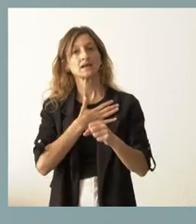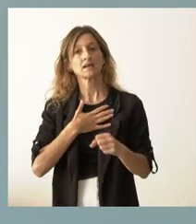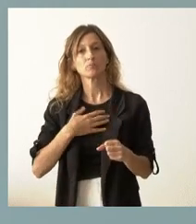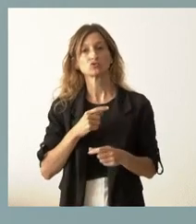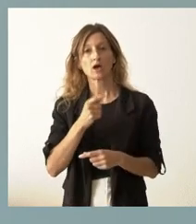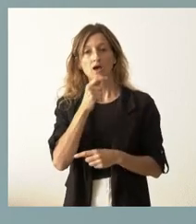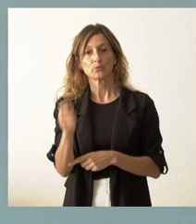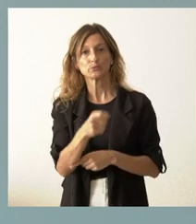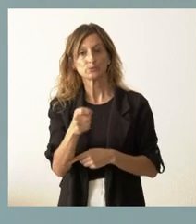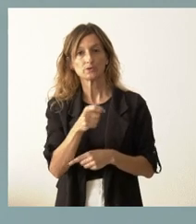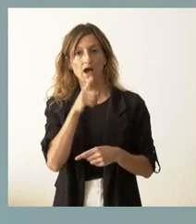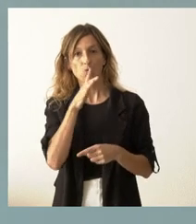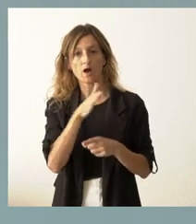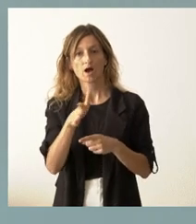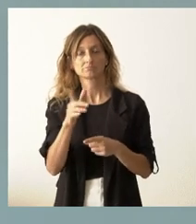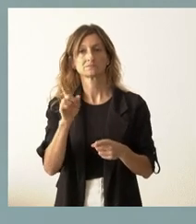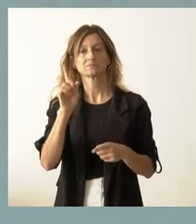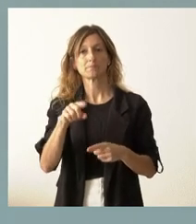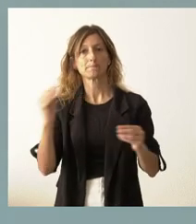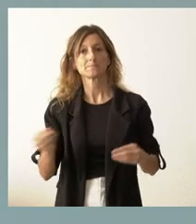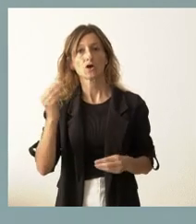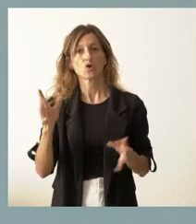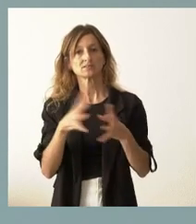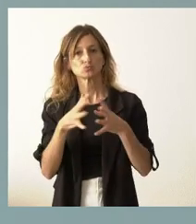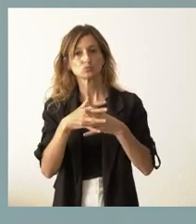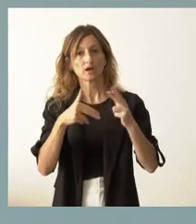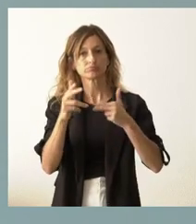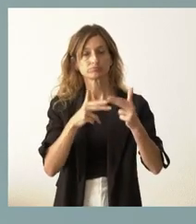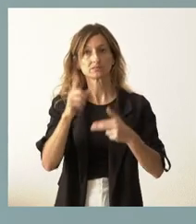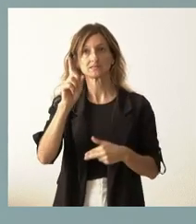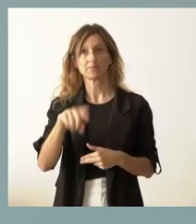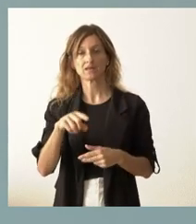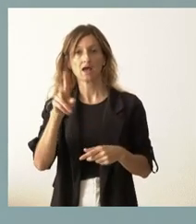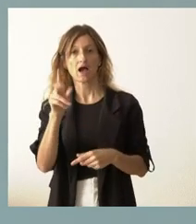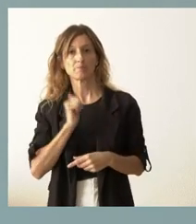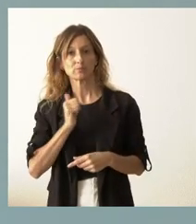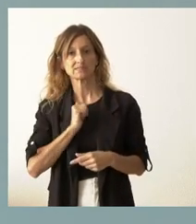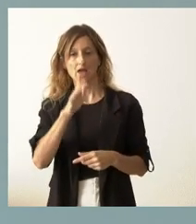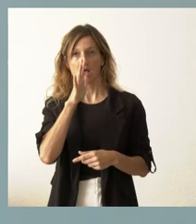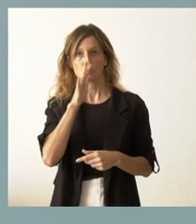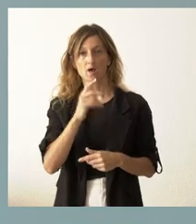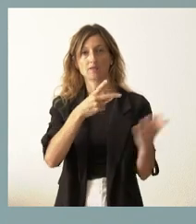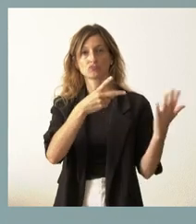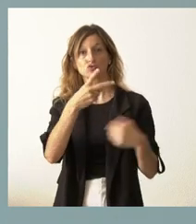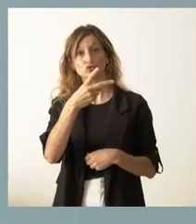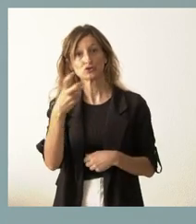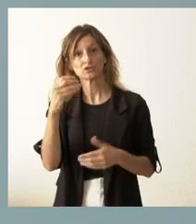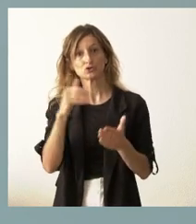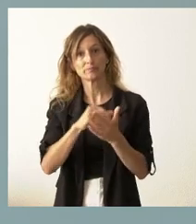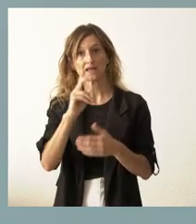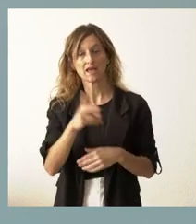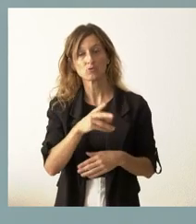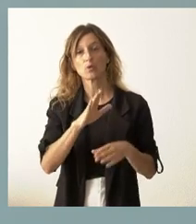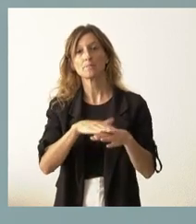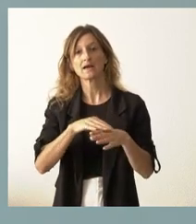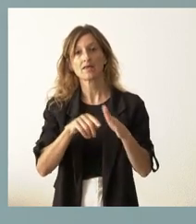regadío y, por tanto, de la mejora de las infraestructuras y del tratamiento de utilización del agua, 200.000 euros a Urcacil para el